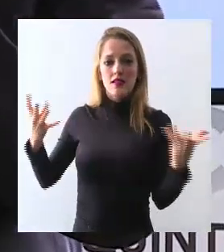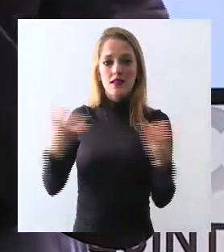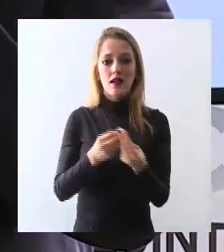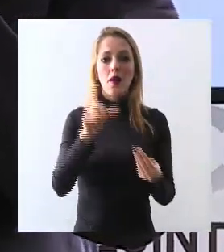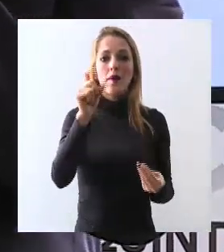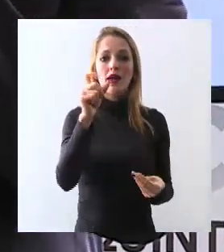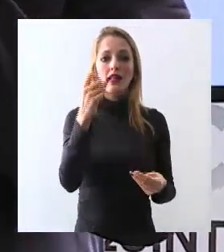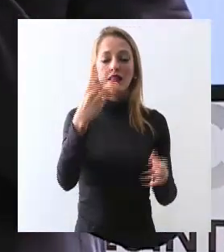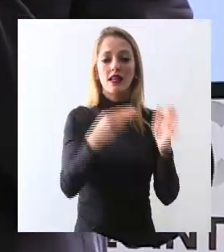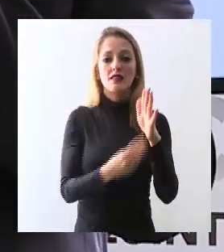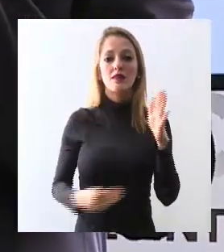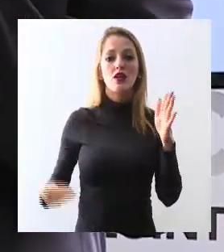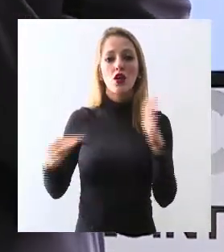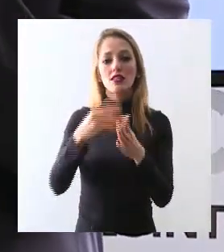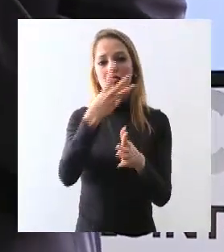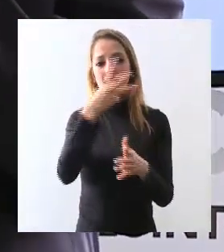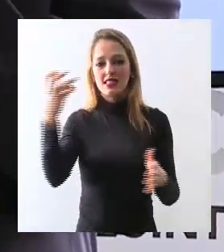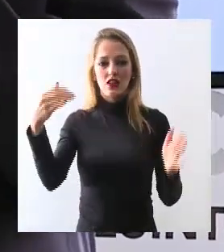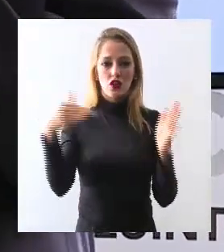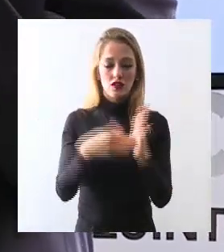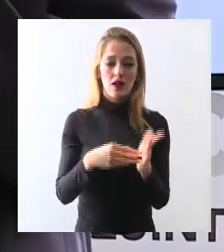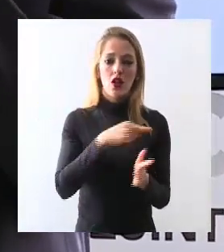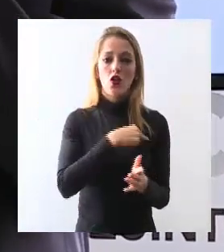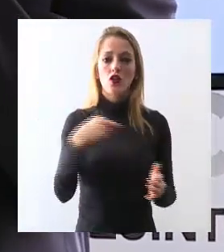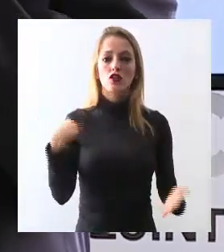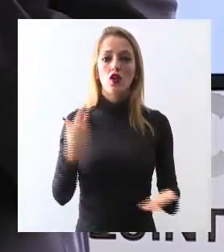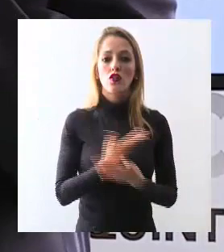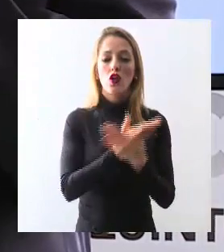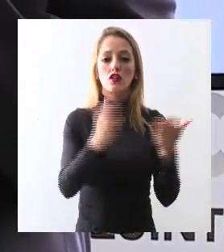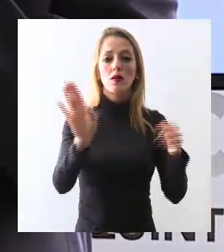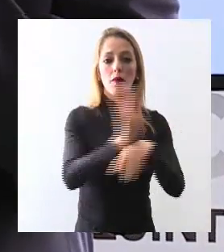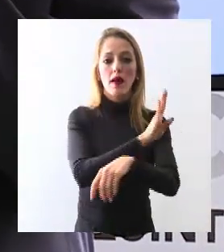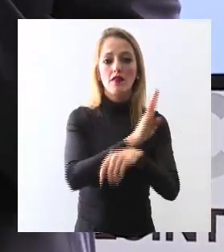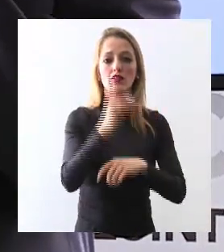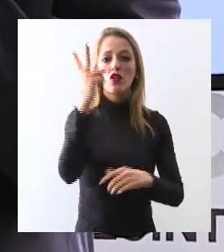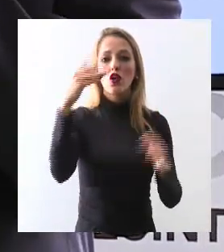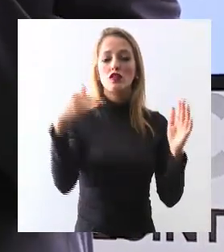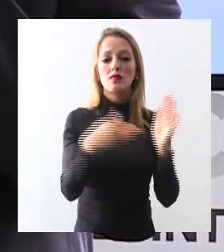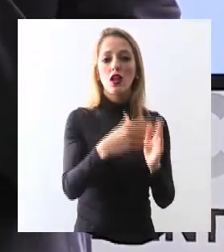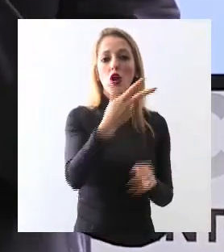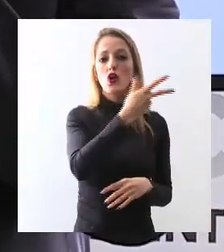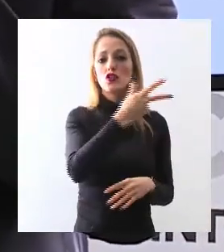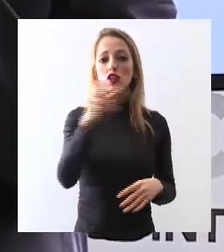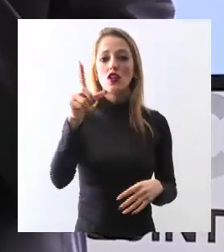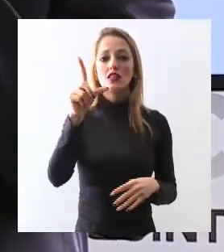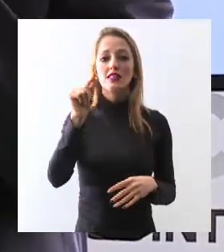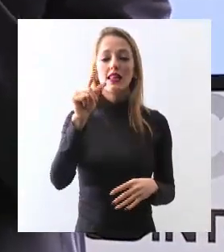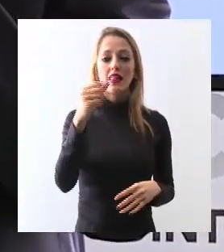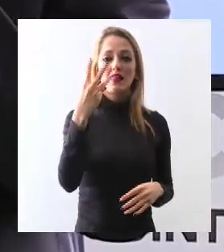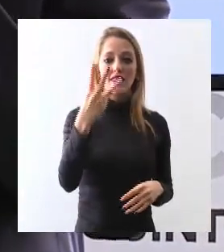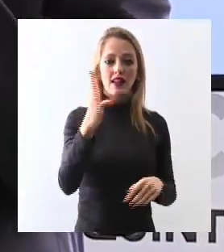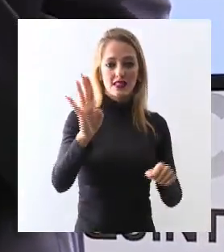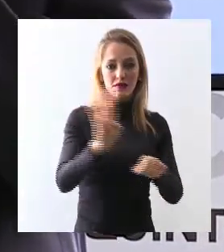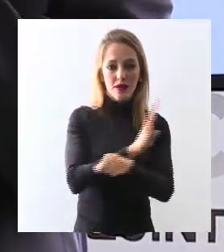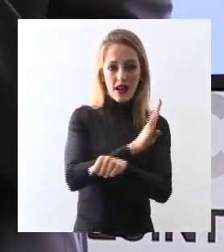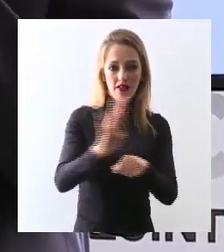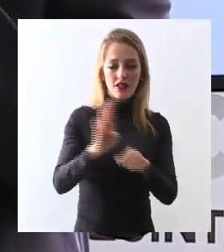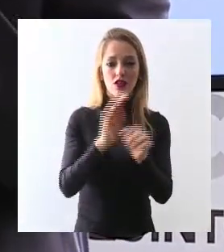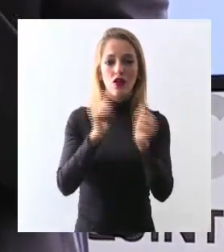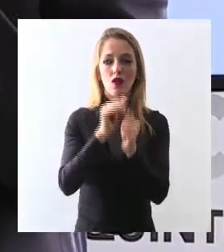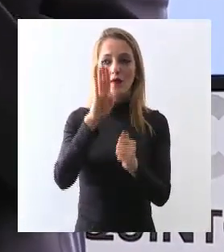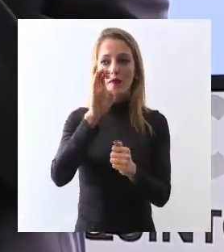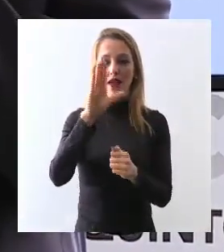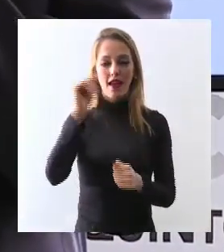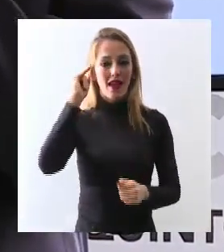mil pesos, con lo cual beneficiamos a dos mil 873 beneficiarios con beca